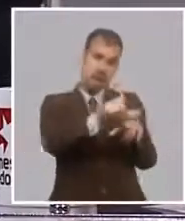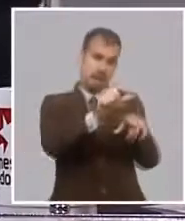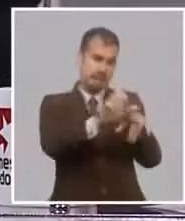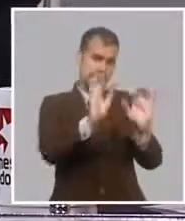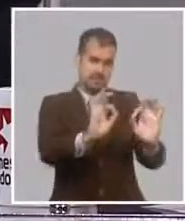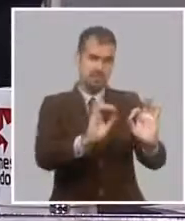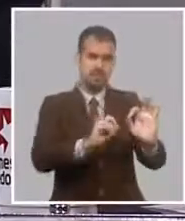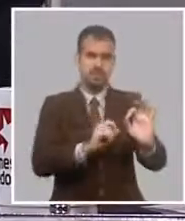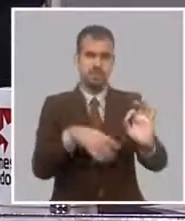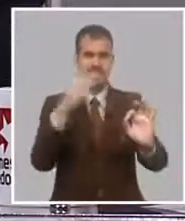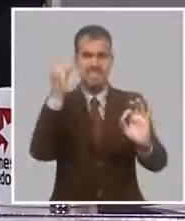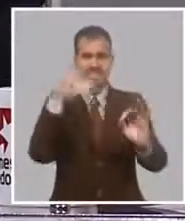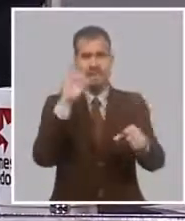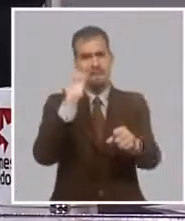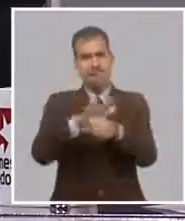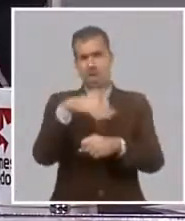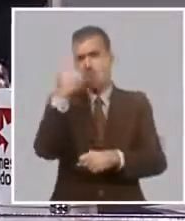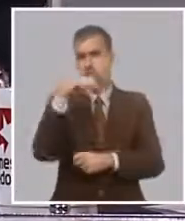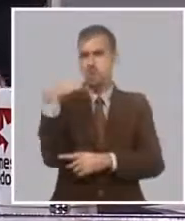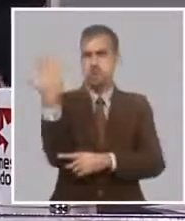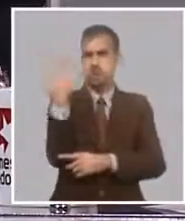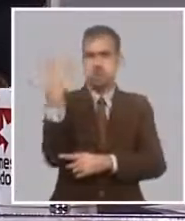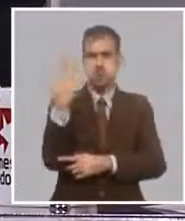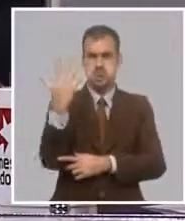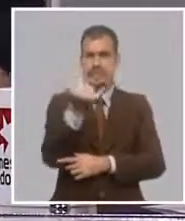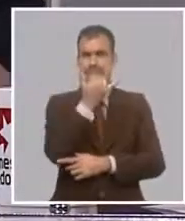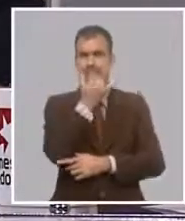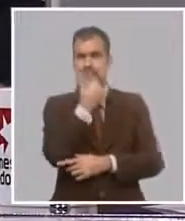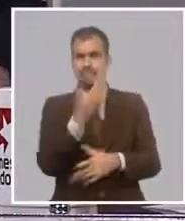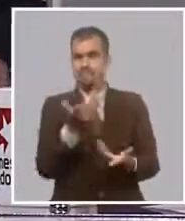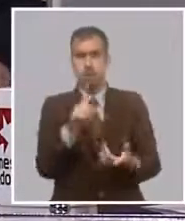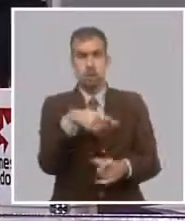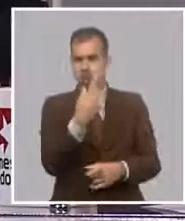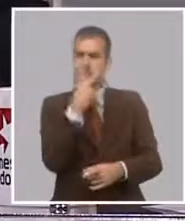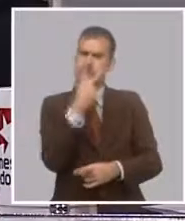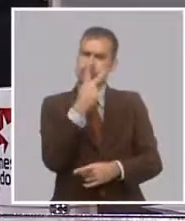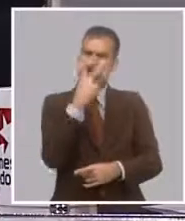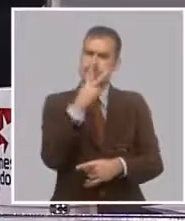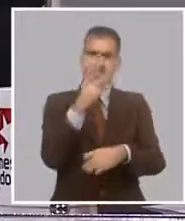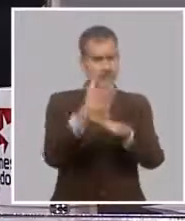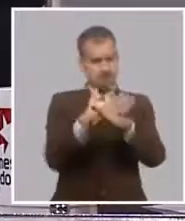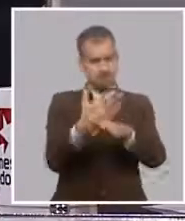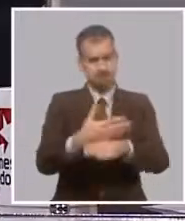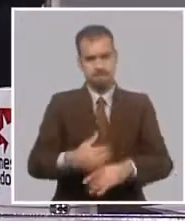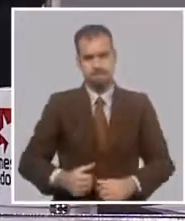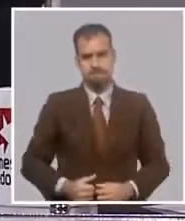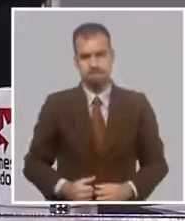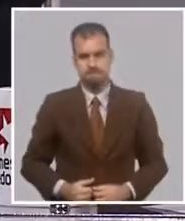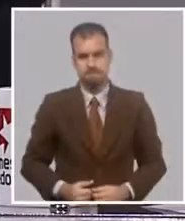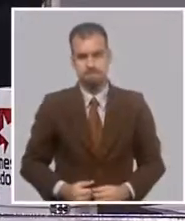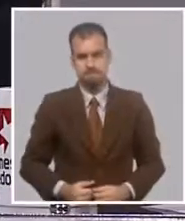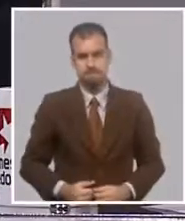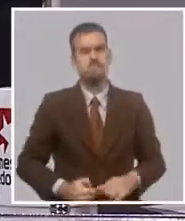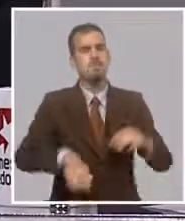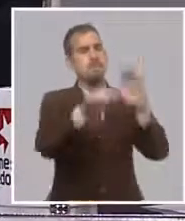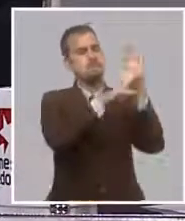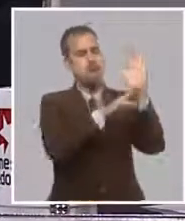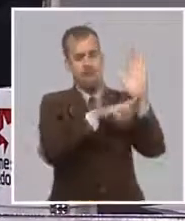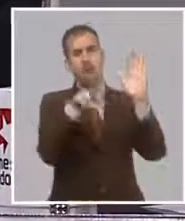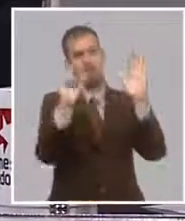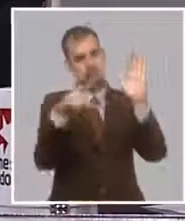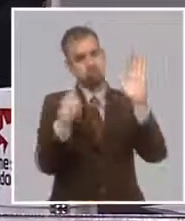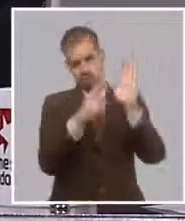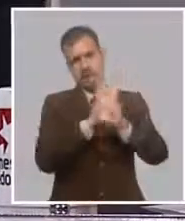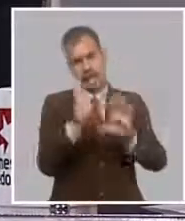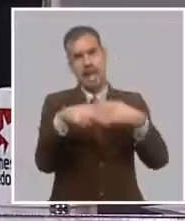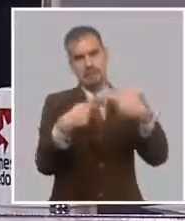pasando por las inclemencias del tiempo, han hecho diferentes tratamientos, se han tomado diferentes medidas. Yo